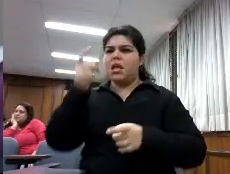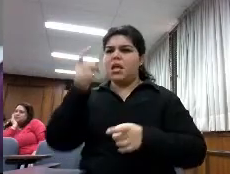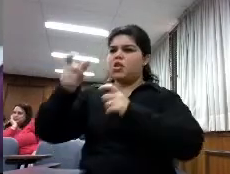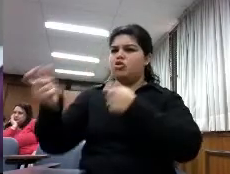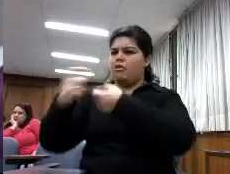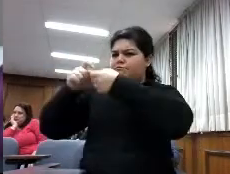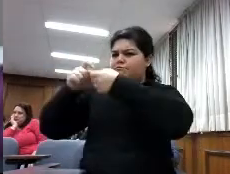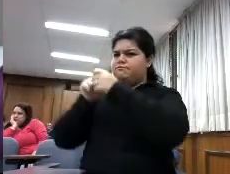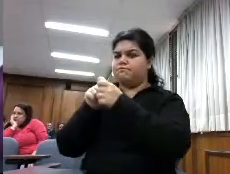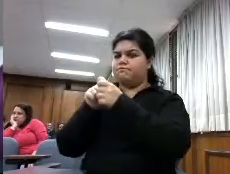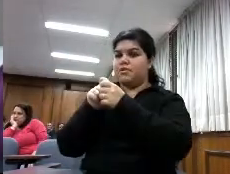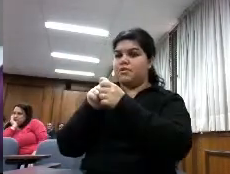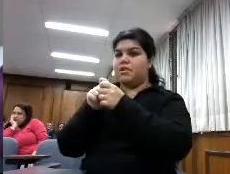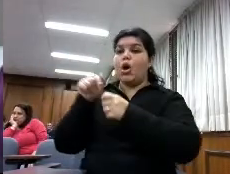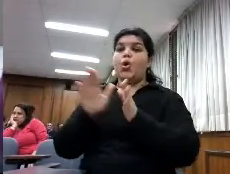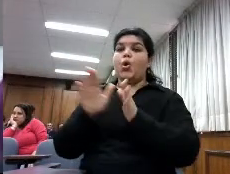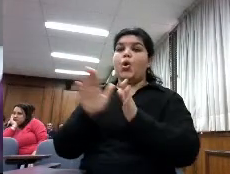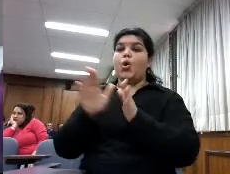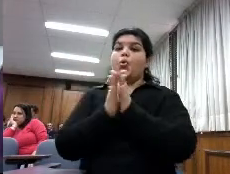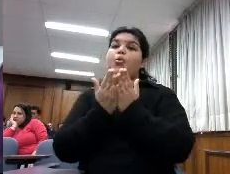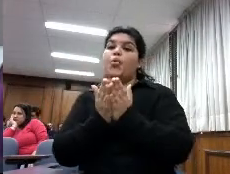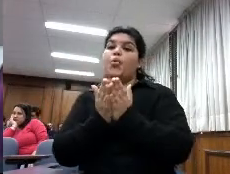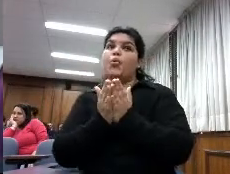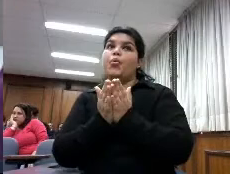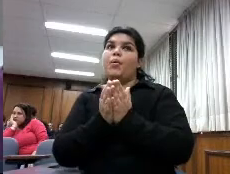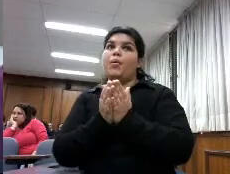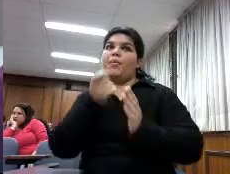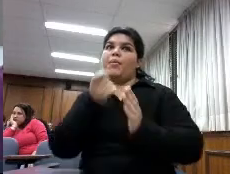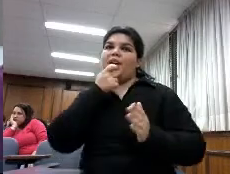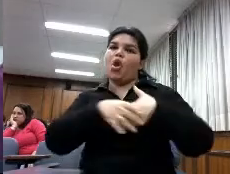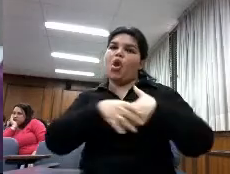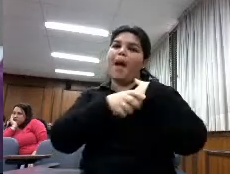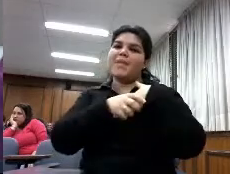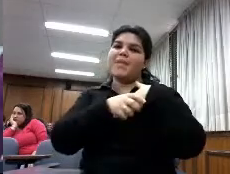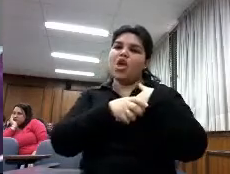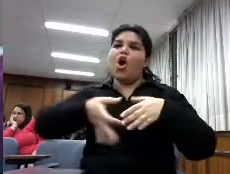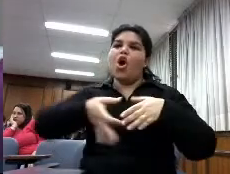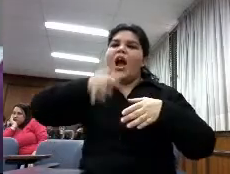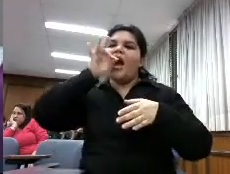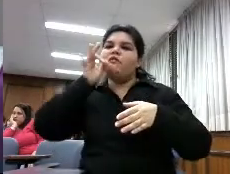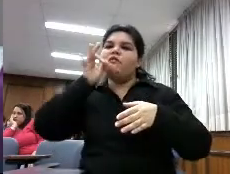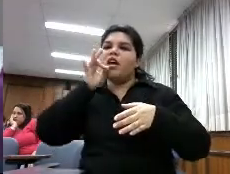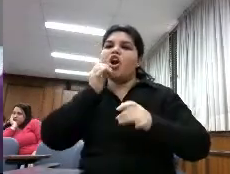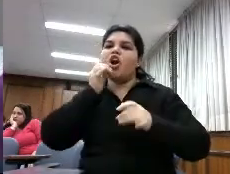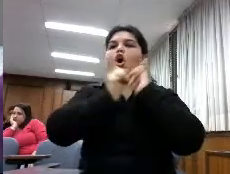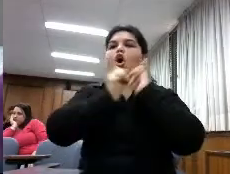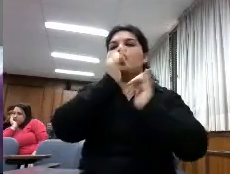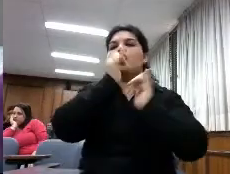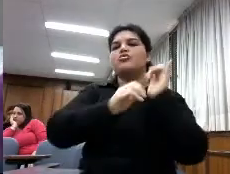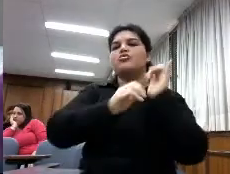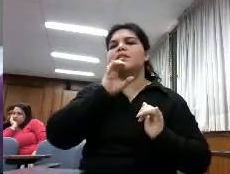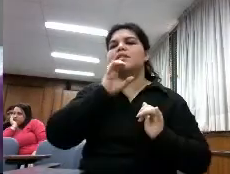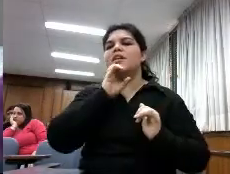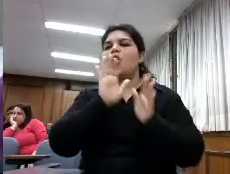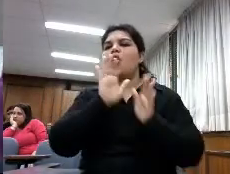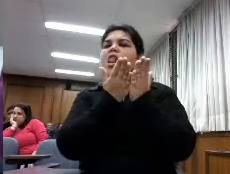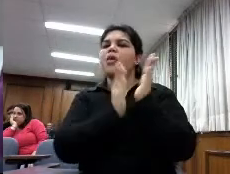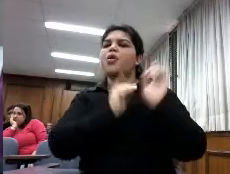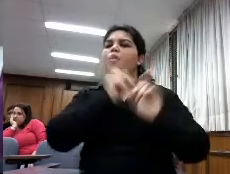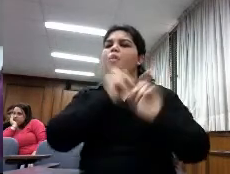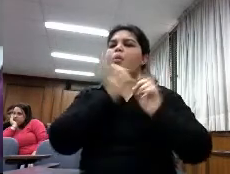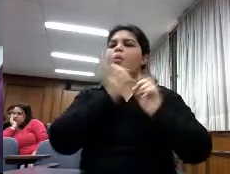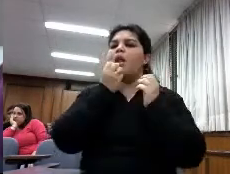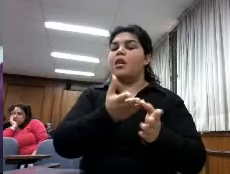el grupo libros que recomendarías a un café a un amigo que te haces un café en el grupo libros electrónicos en el grupo